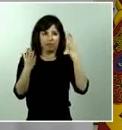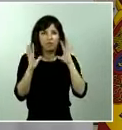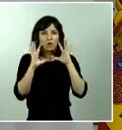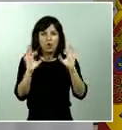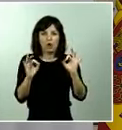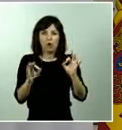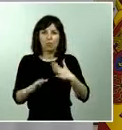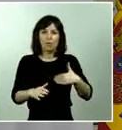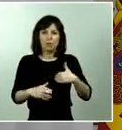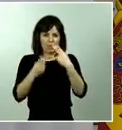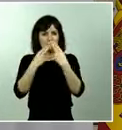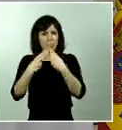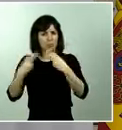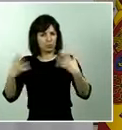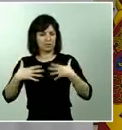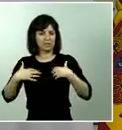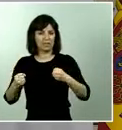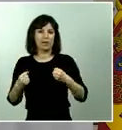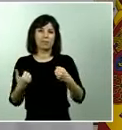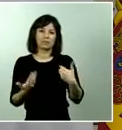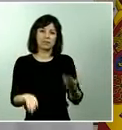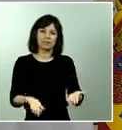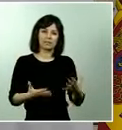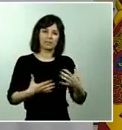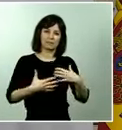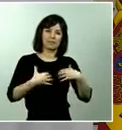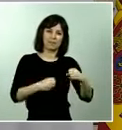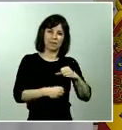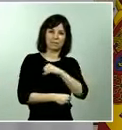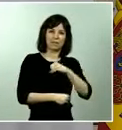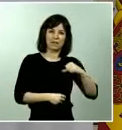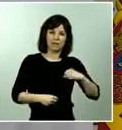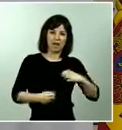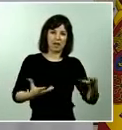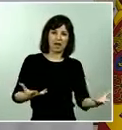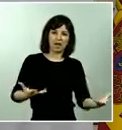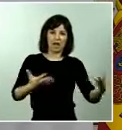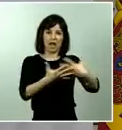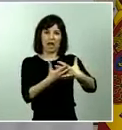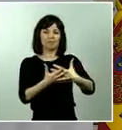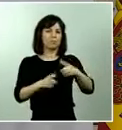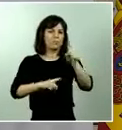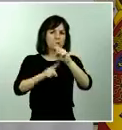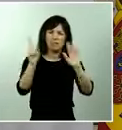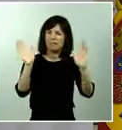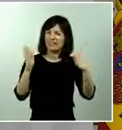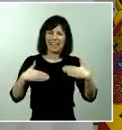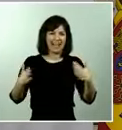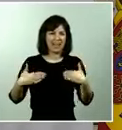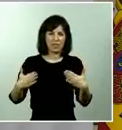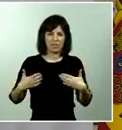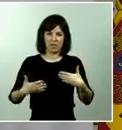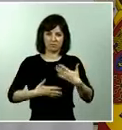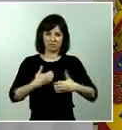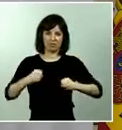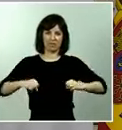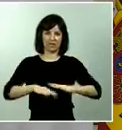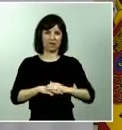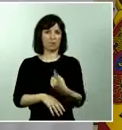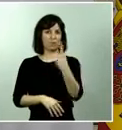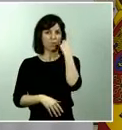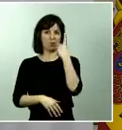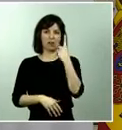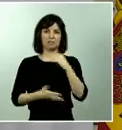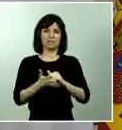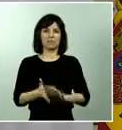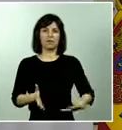también el hecho de que la sanidad privada se haya integrado sin ningún tipo de problema en esta red única de sistema nacional de salud que